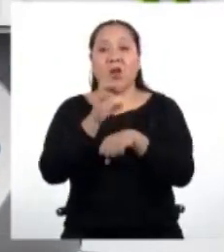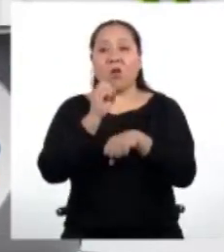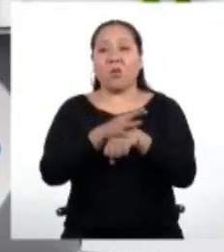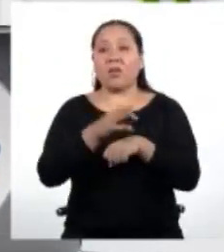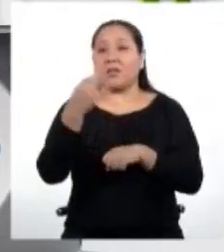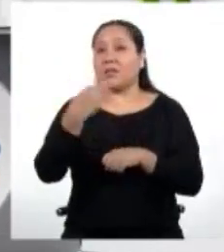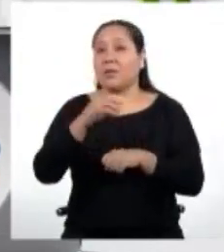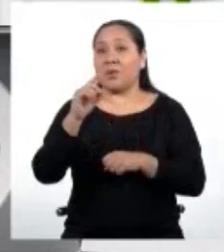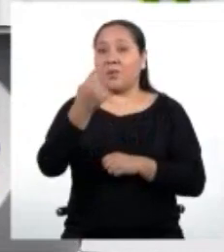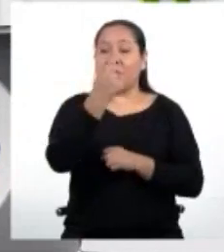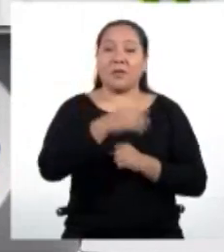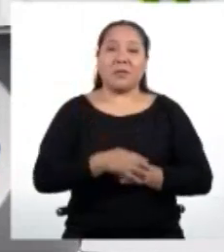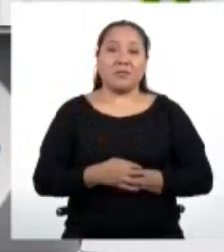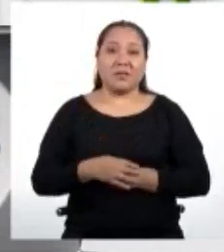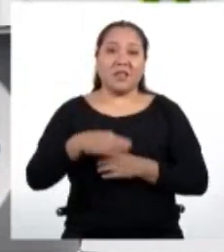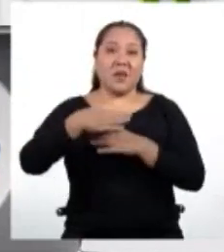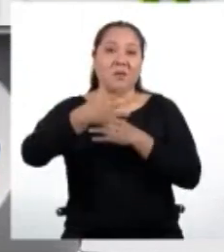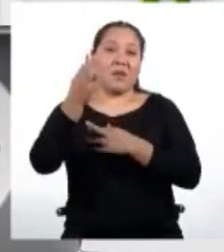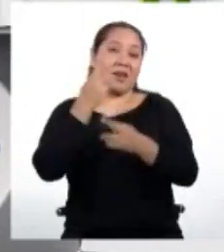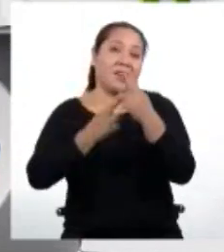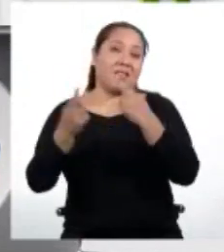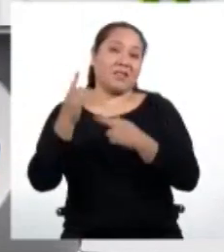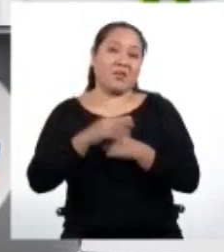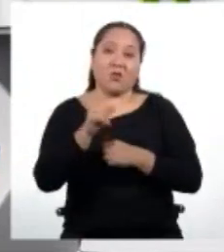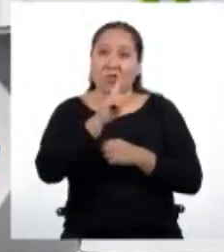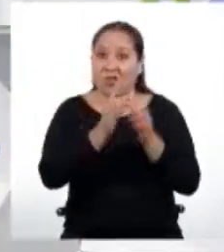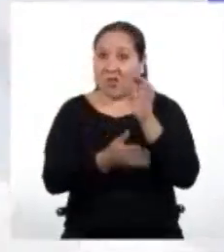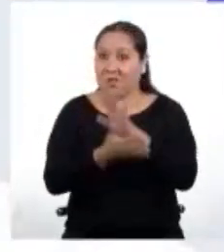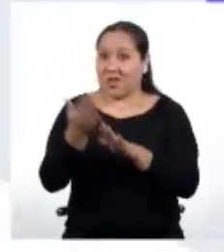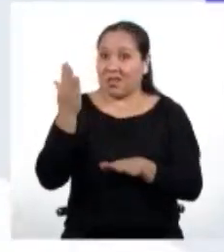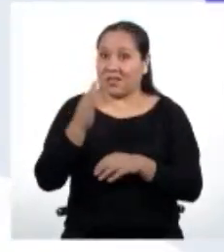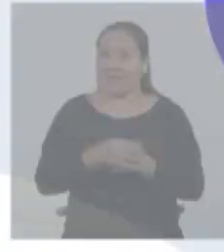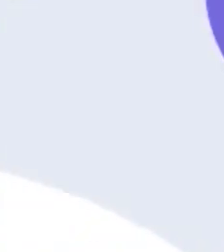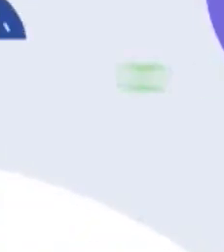siempre primero. Volvemos en unos momentos. ¡No se vayan!